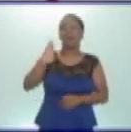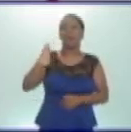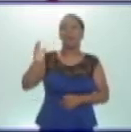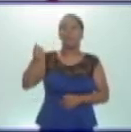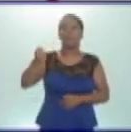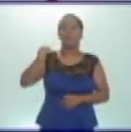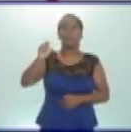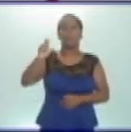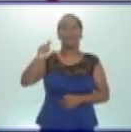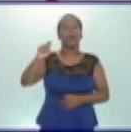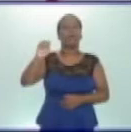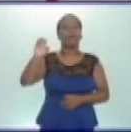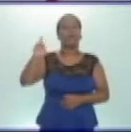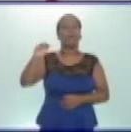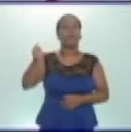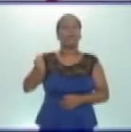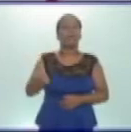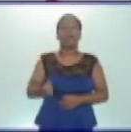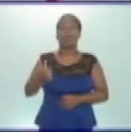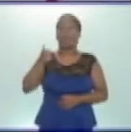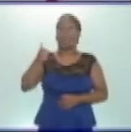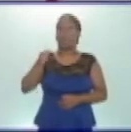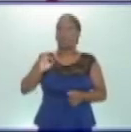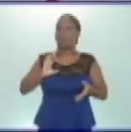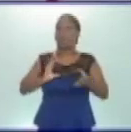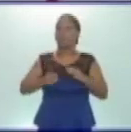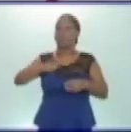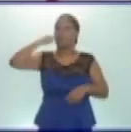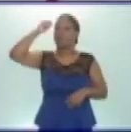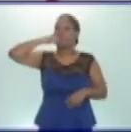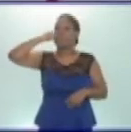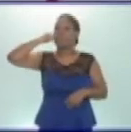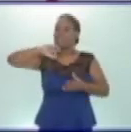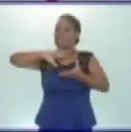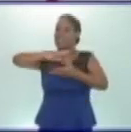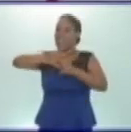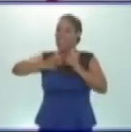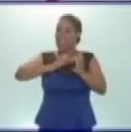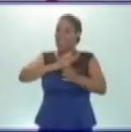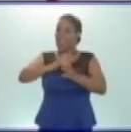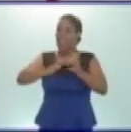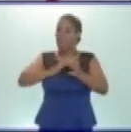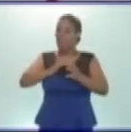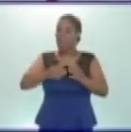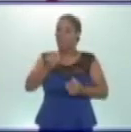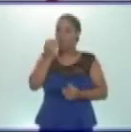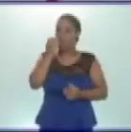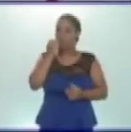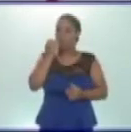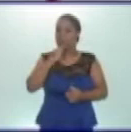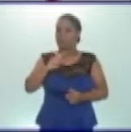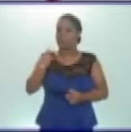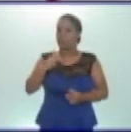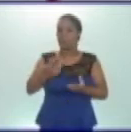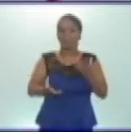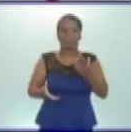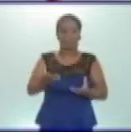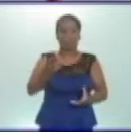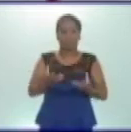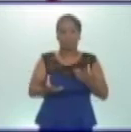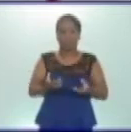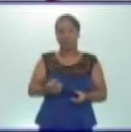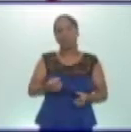forma de prevenir esta infección es el correcto lavado de los alimentos que se consumen crudo para evitar ingerirlos